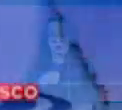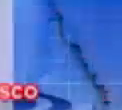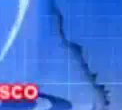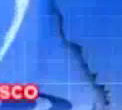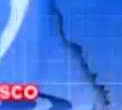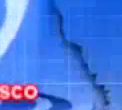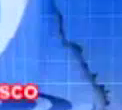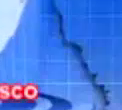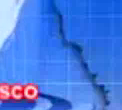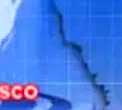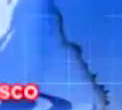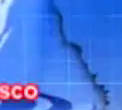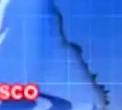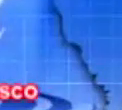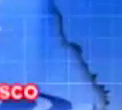Noticias.